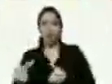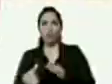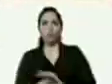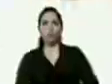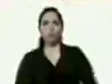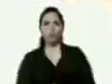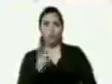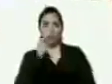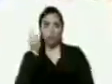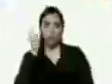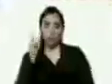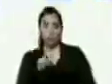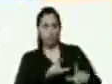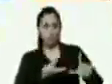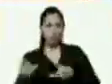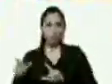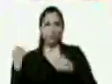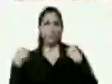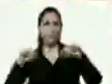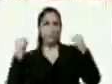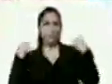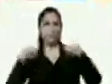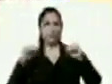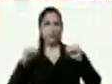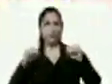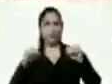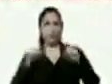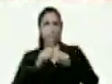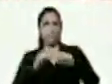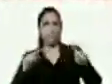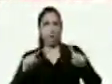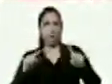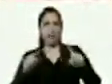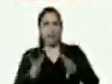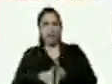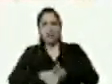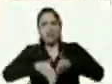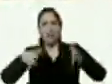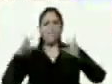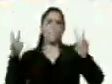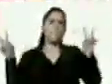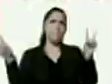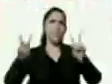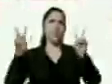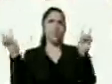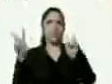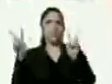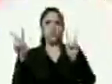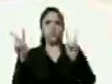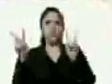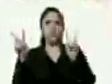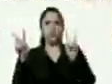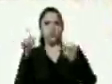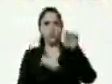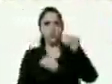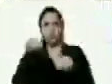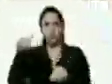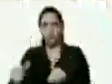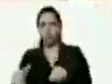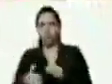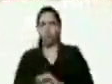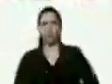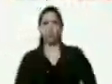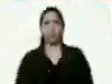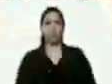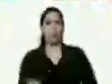preparándonos presidente para esta gran victoria electoral que no nos